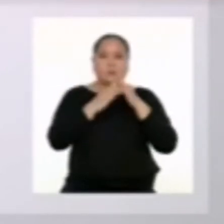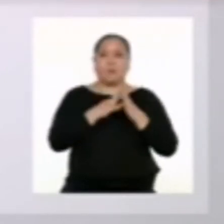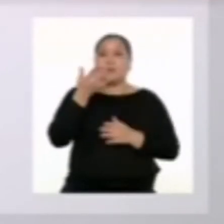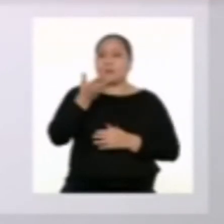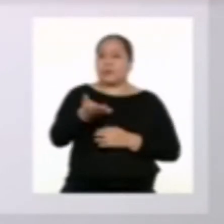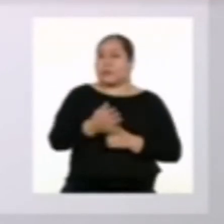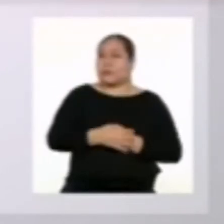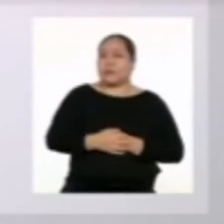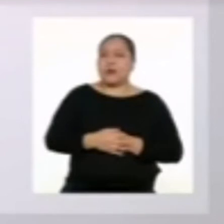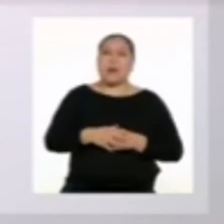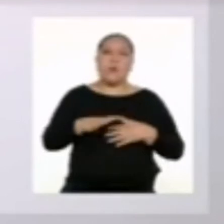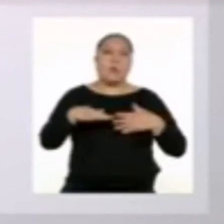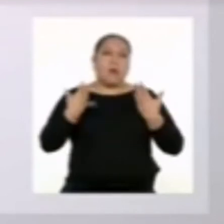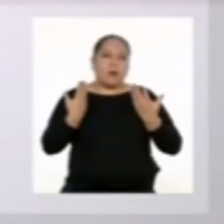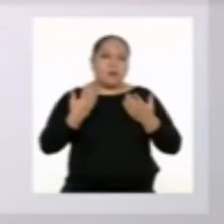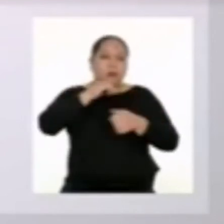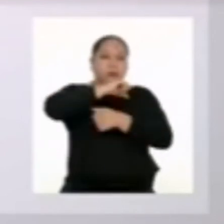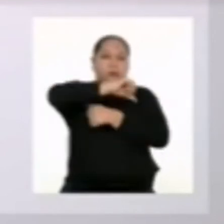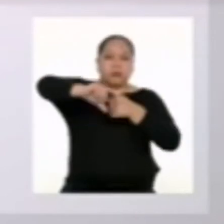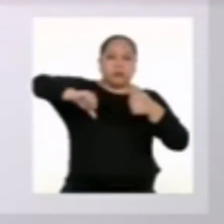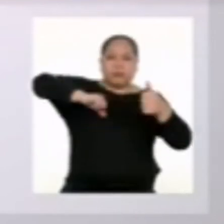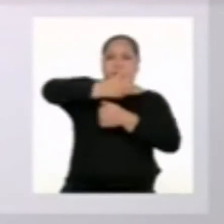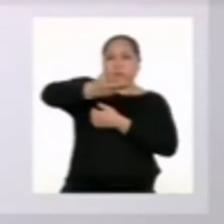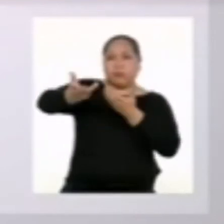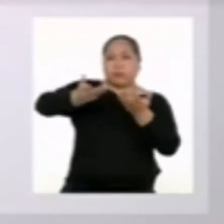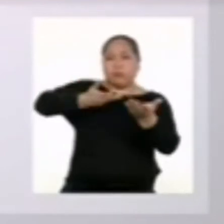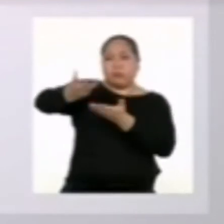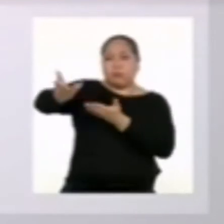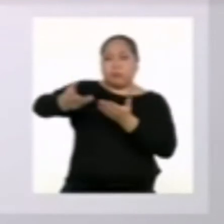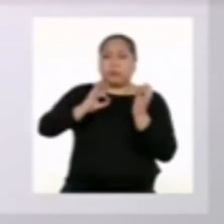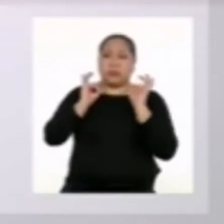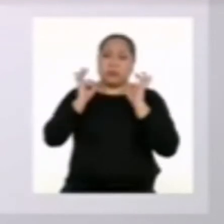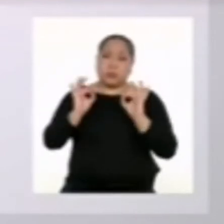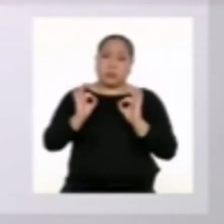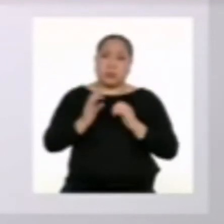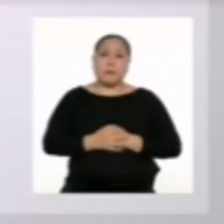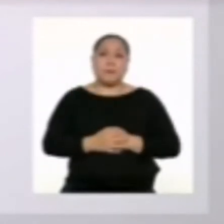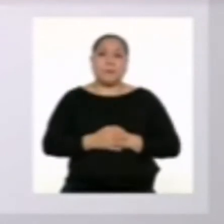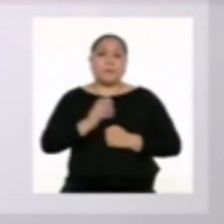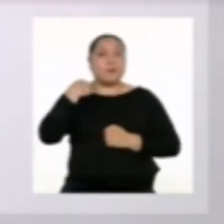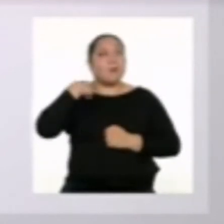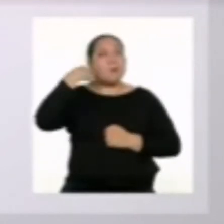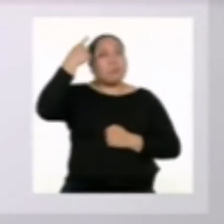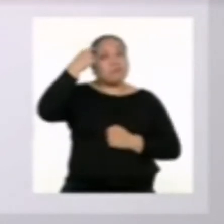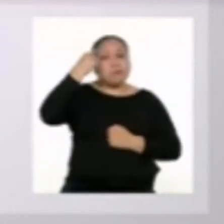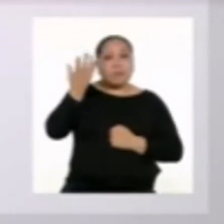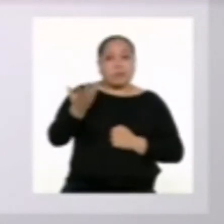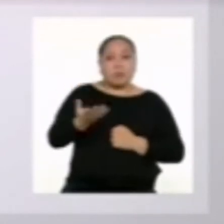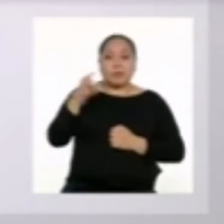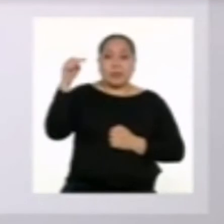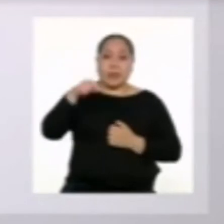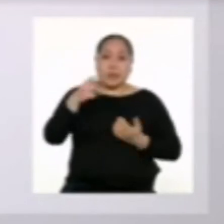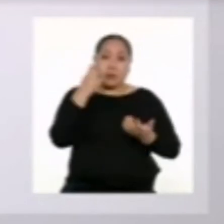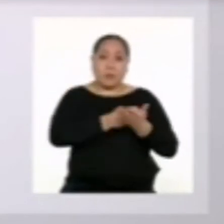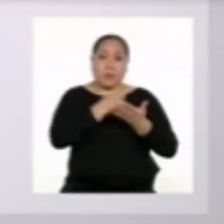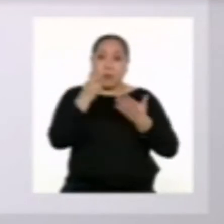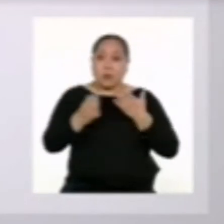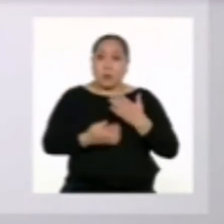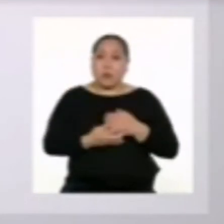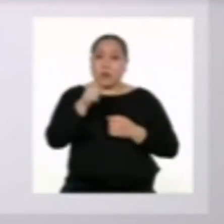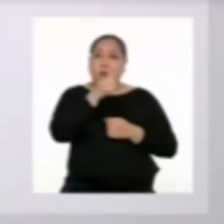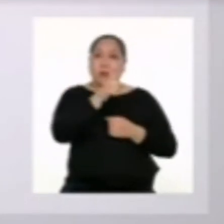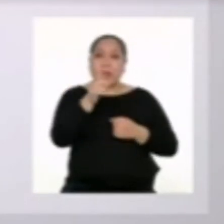Para llegar a una convivencia familiar de mucha armonía. Por lo que pienso que el programa de hoy